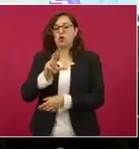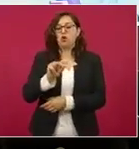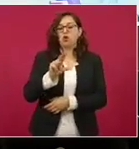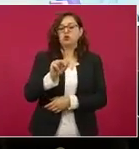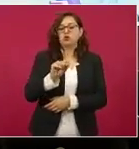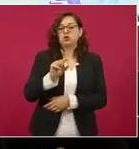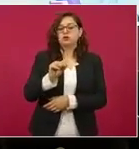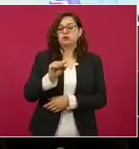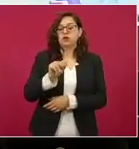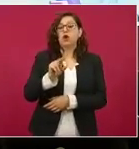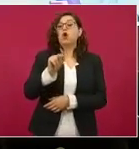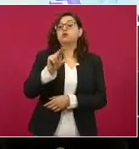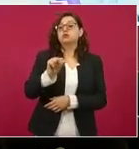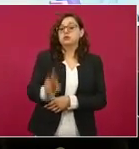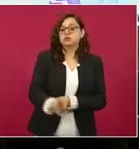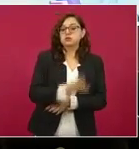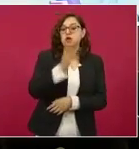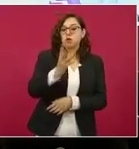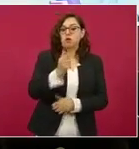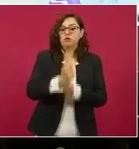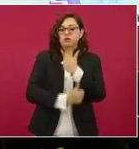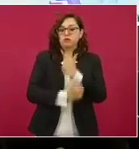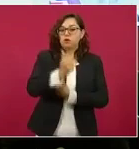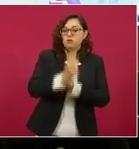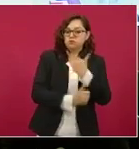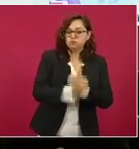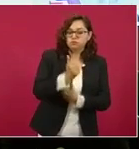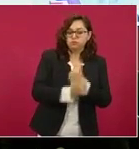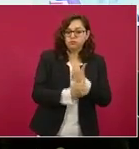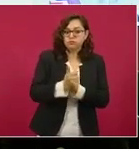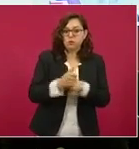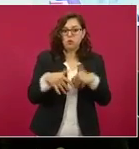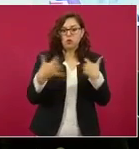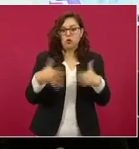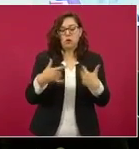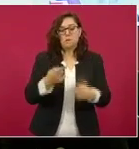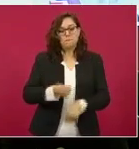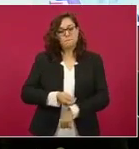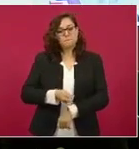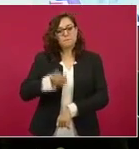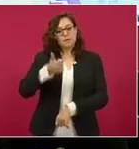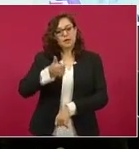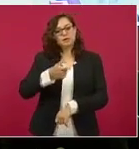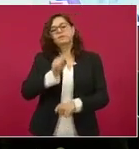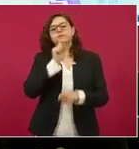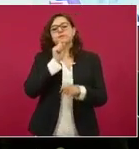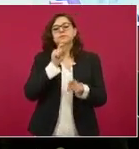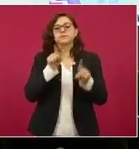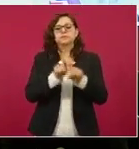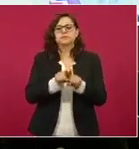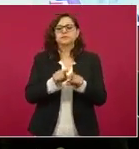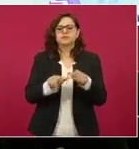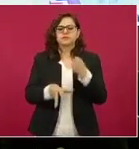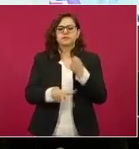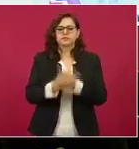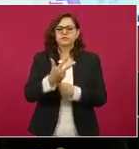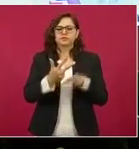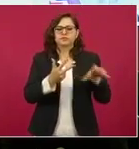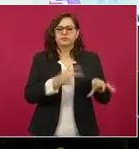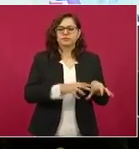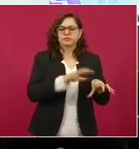diferentes procesos de las 36 secciones. En 13 secciones hubieron más de tres